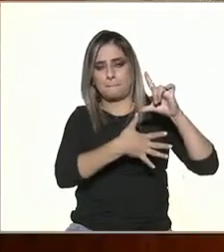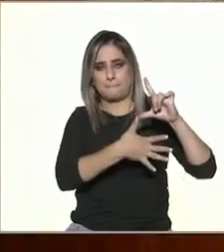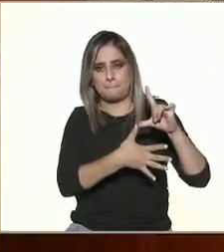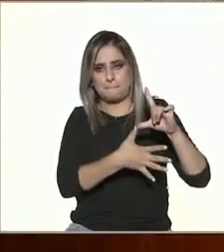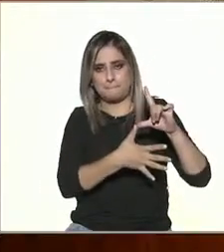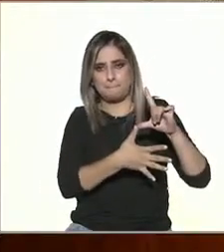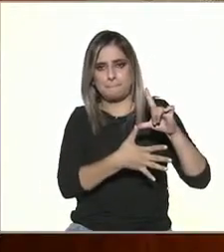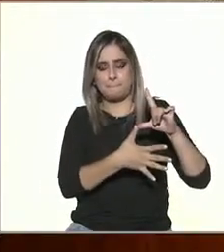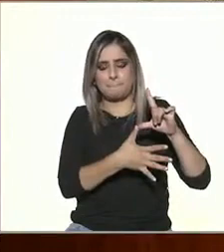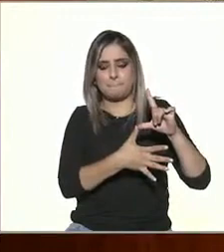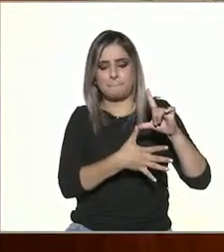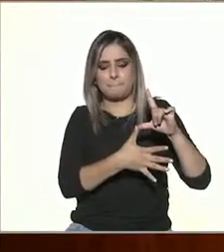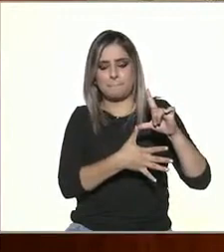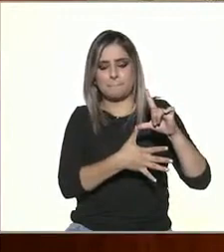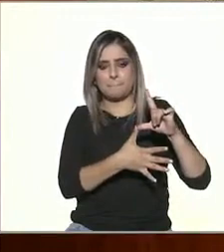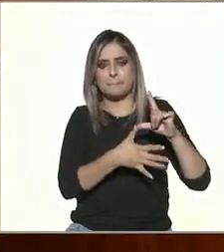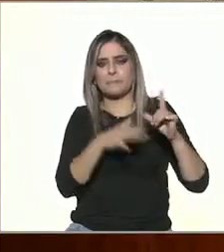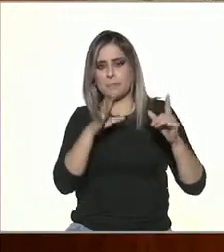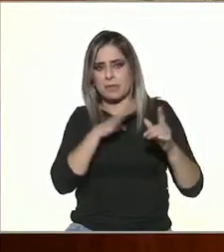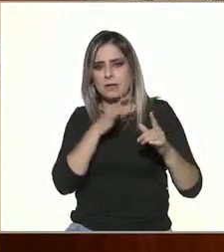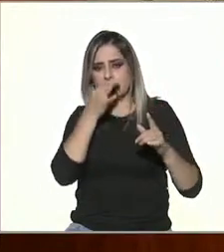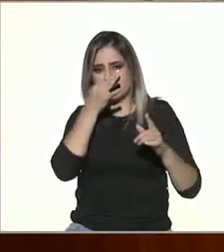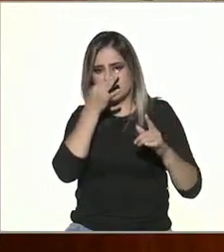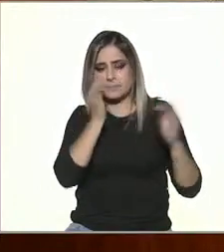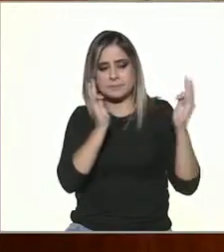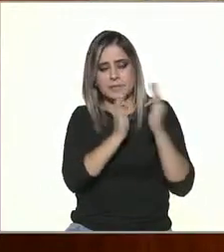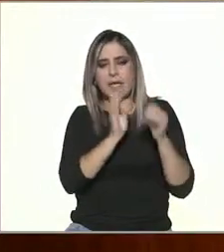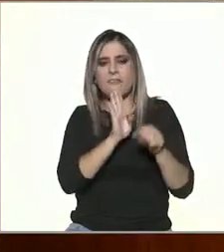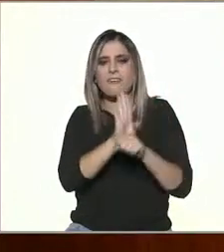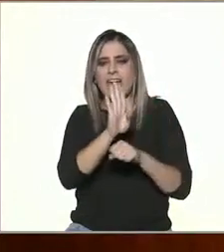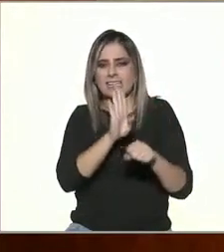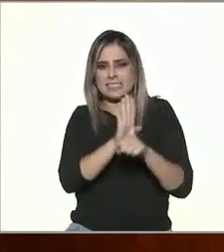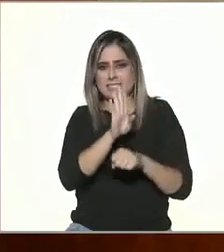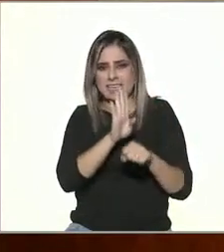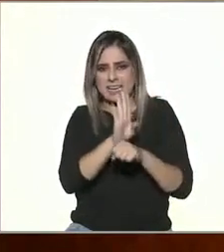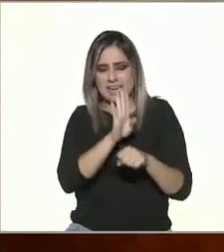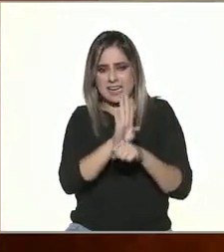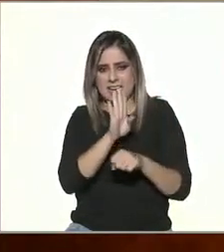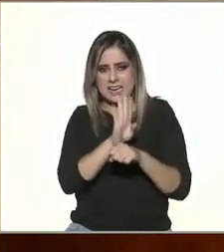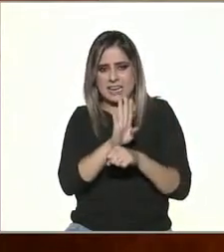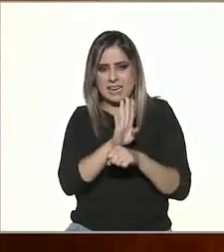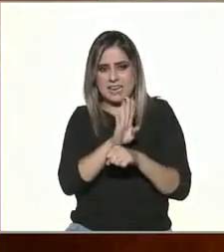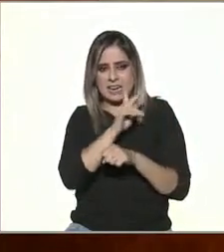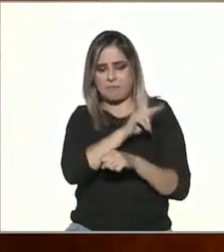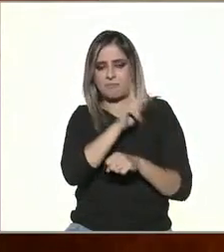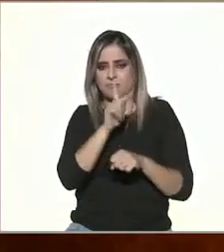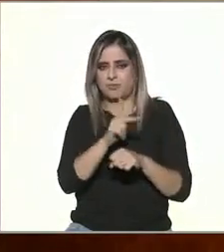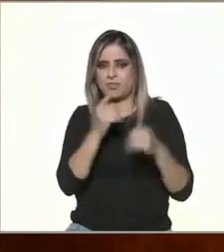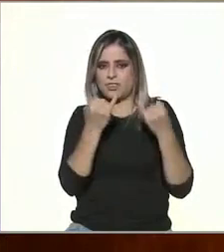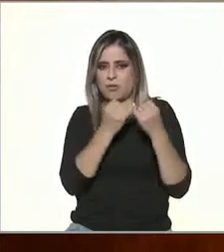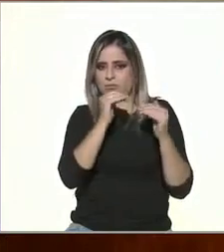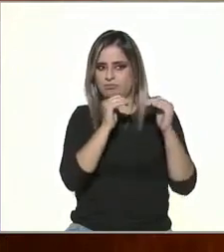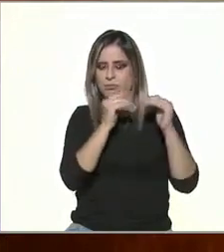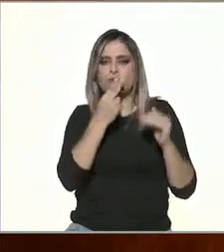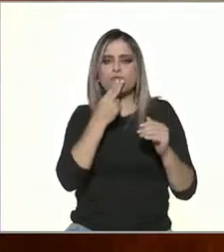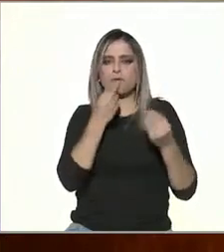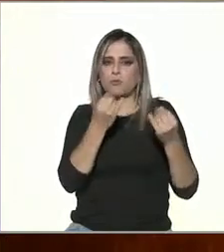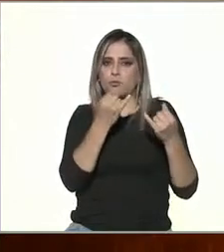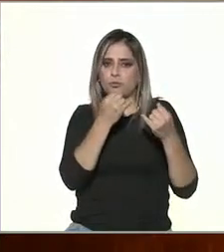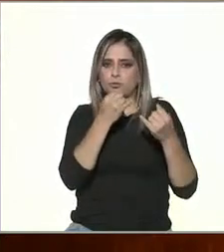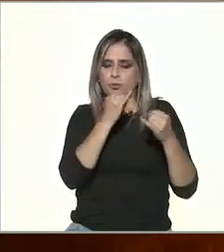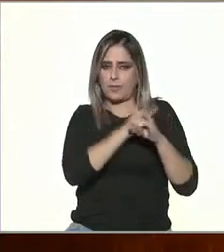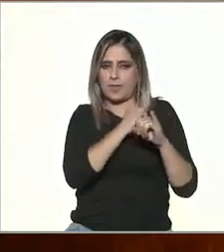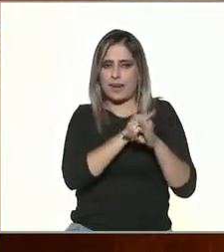un poquito muy cercanos a Brasil como punteando sin embargo arriba está